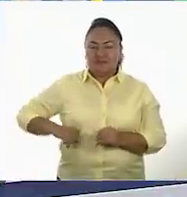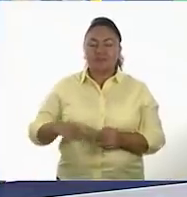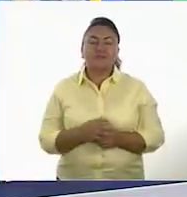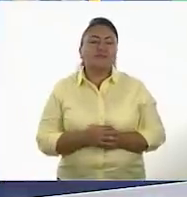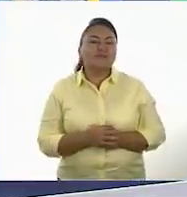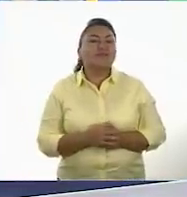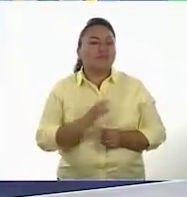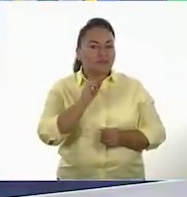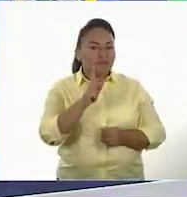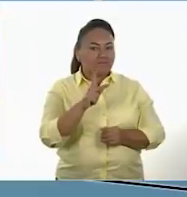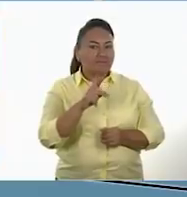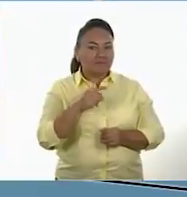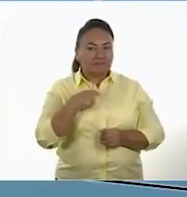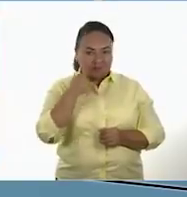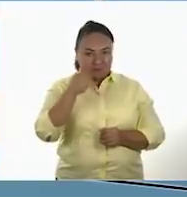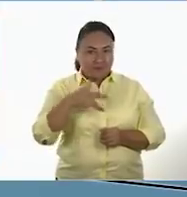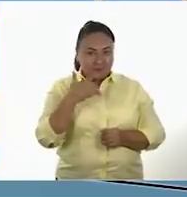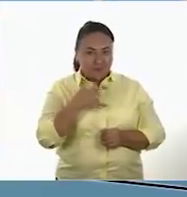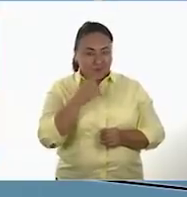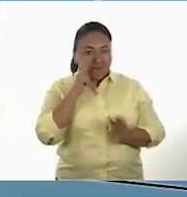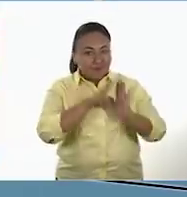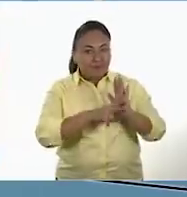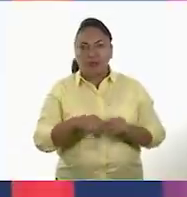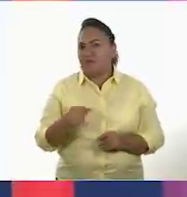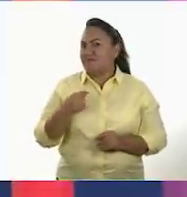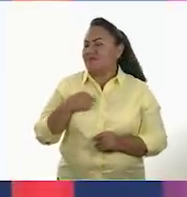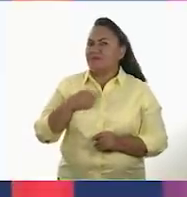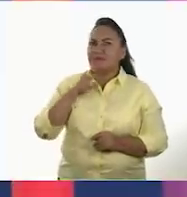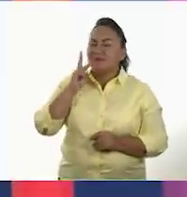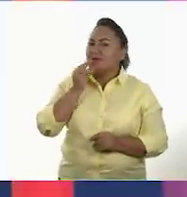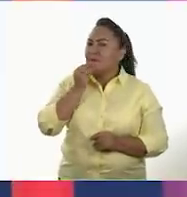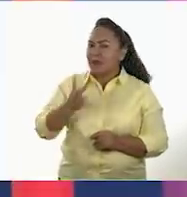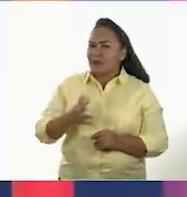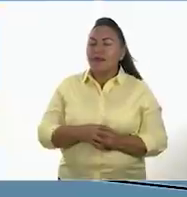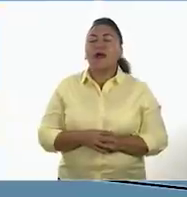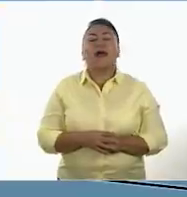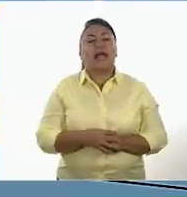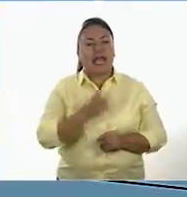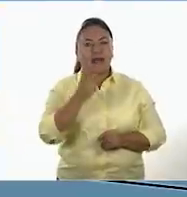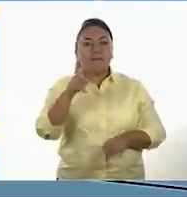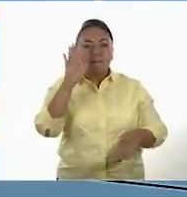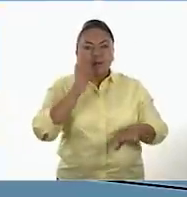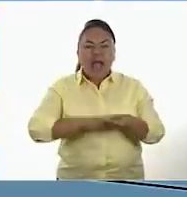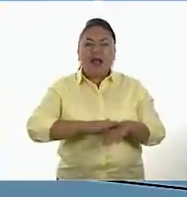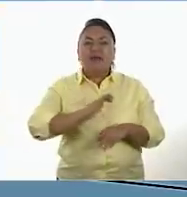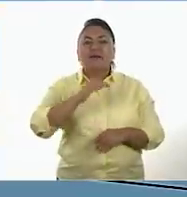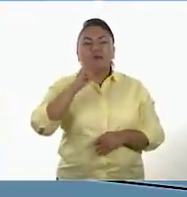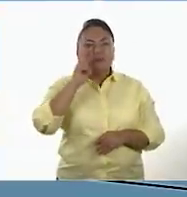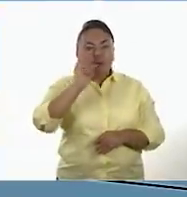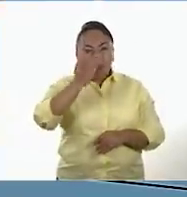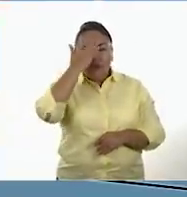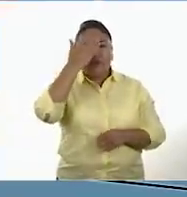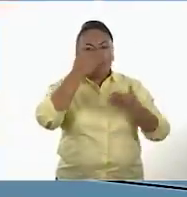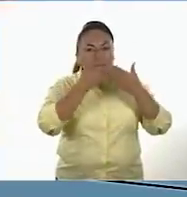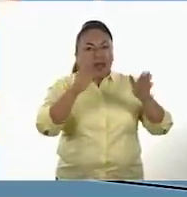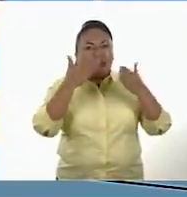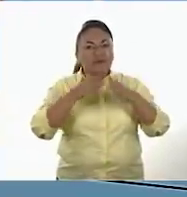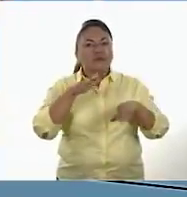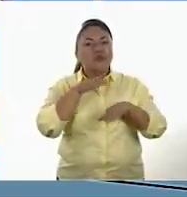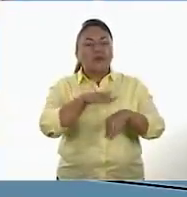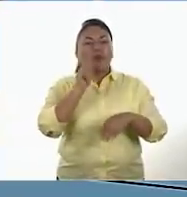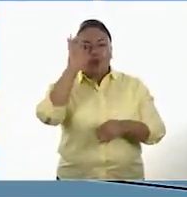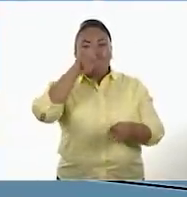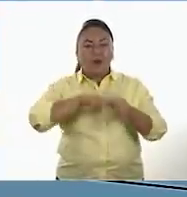Ok. ¿Te parecían muy bonitos los videos, María? ¡Me encantaron! Perfecto. Así conocemos más de nuestra cultura, que es